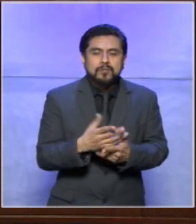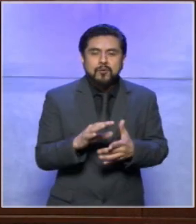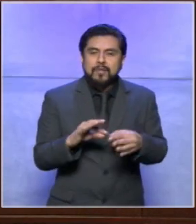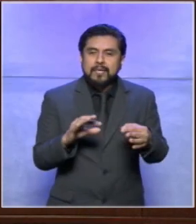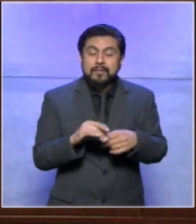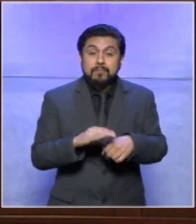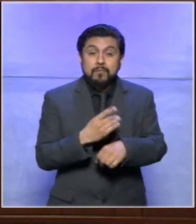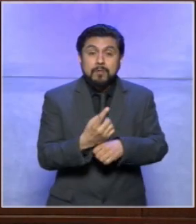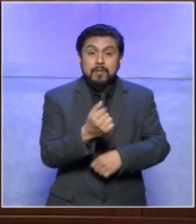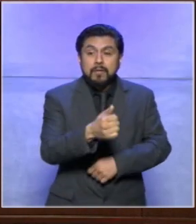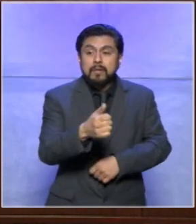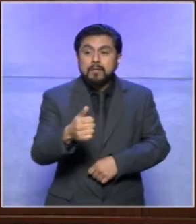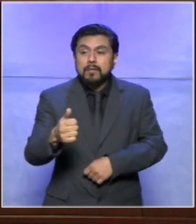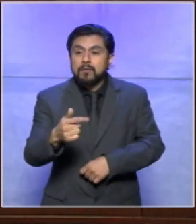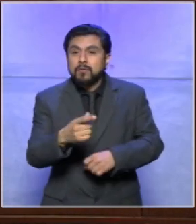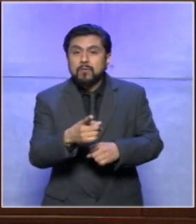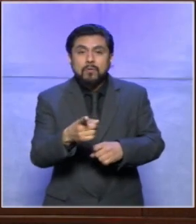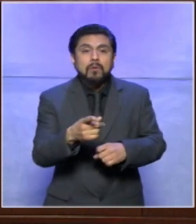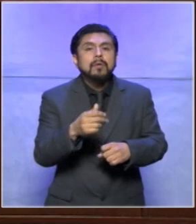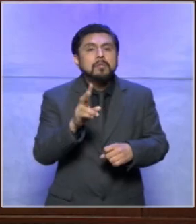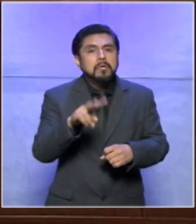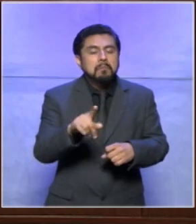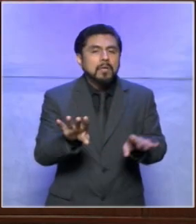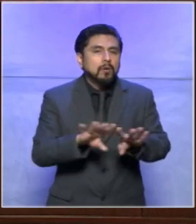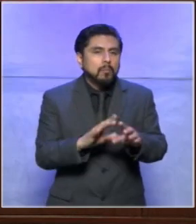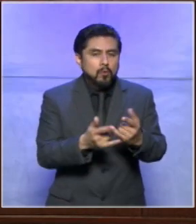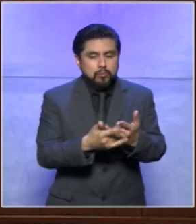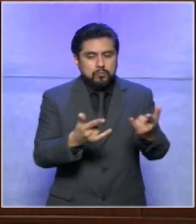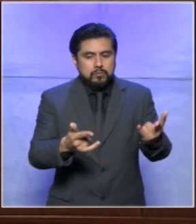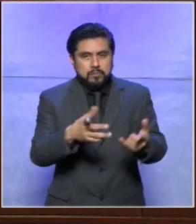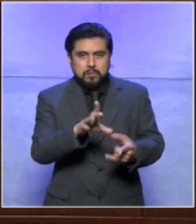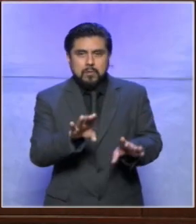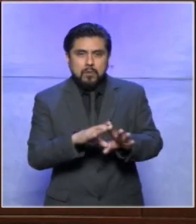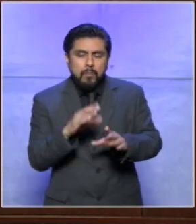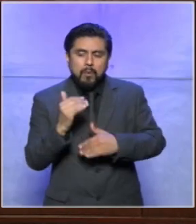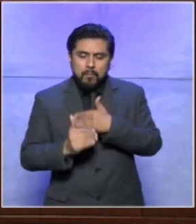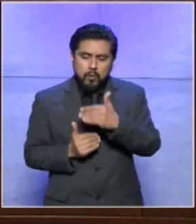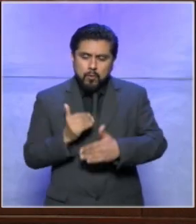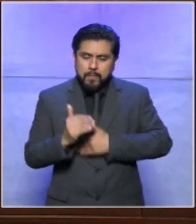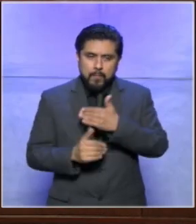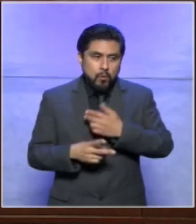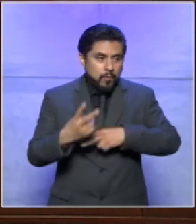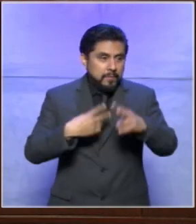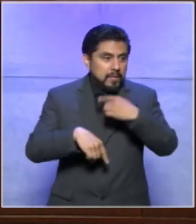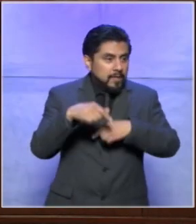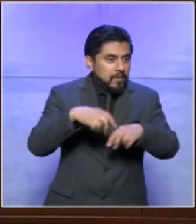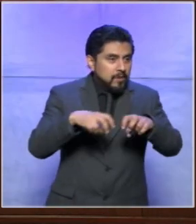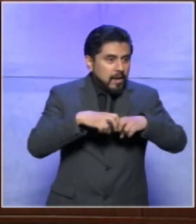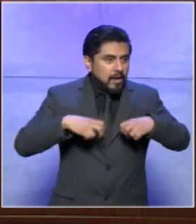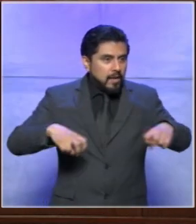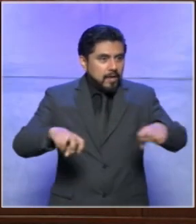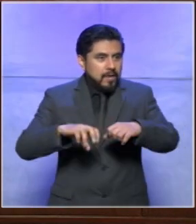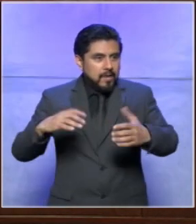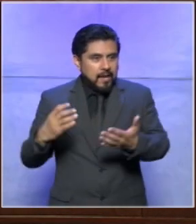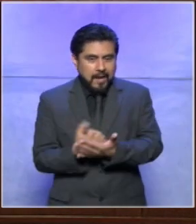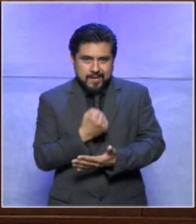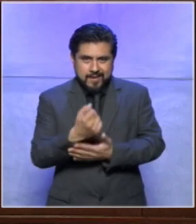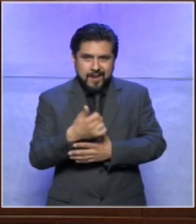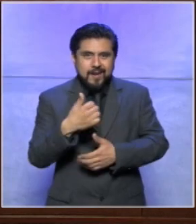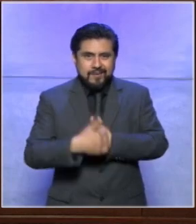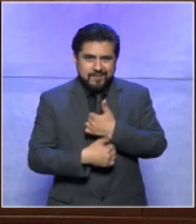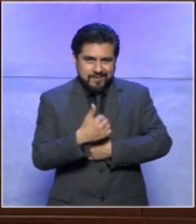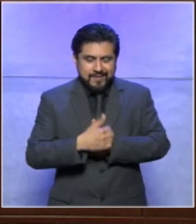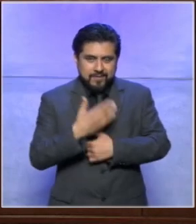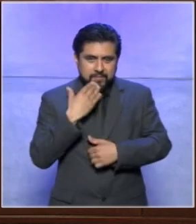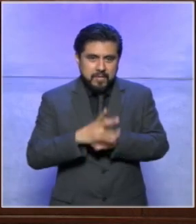porque cada uno en primera persona tiene su propia historia no de cómo ha llegado al tribunal electoral infantil y saben